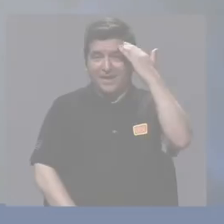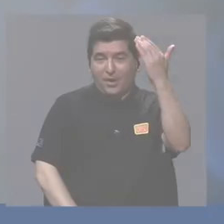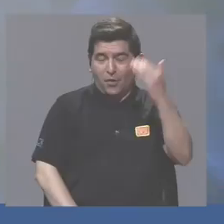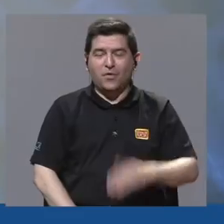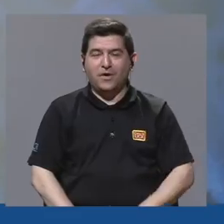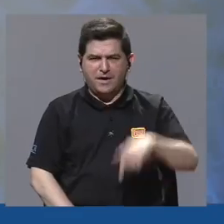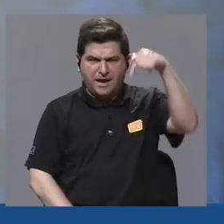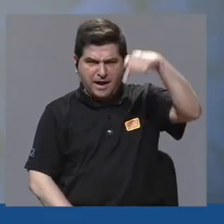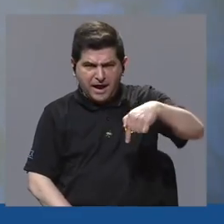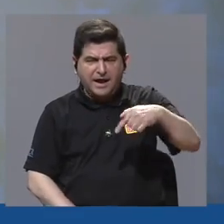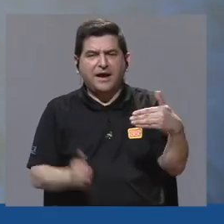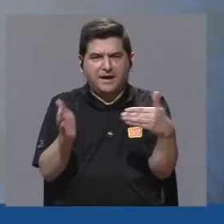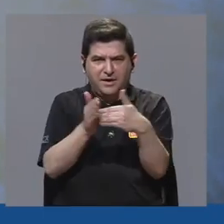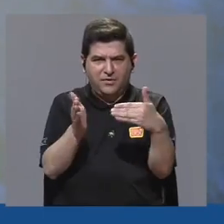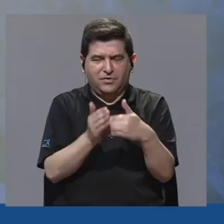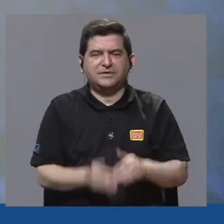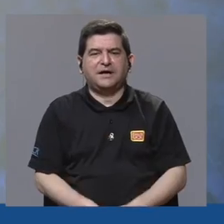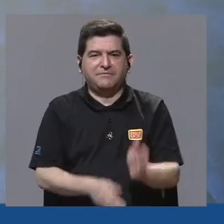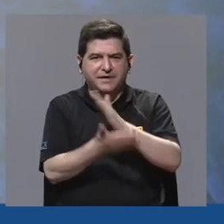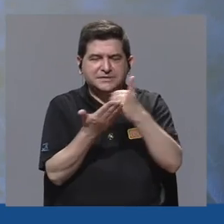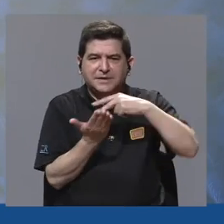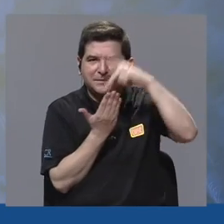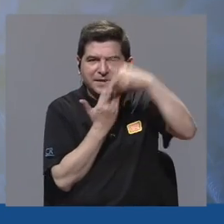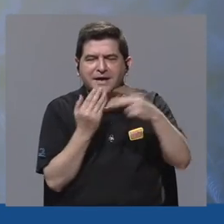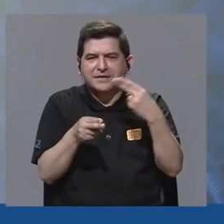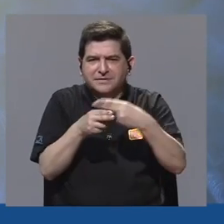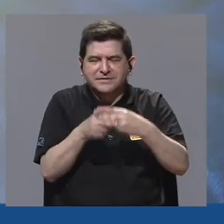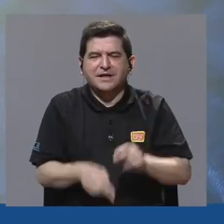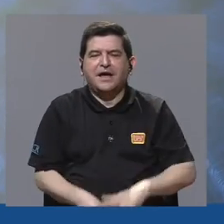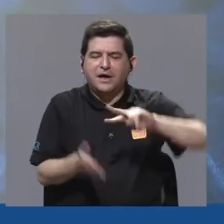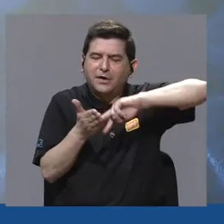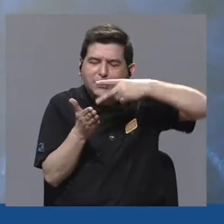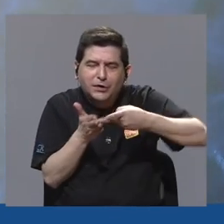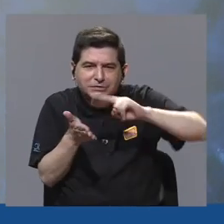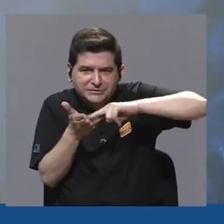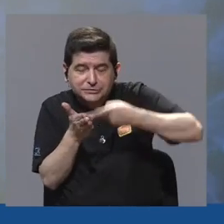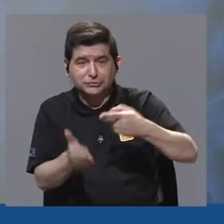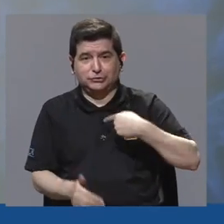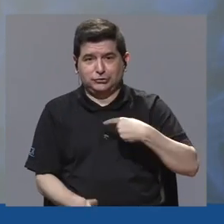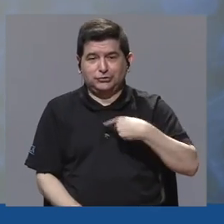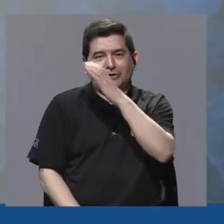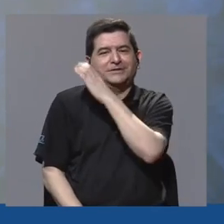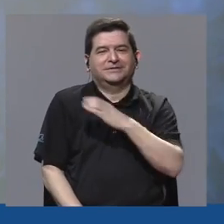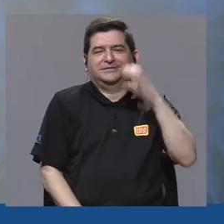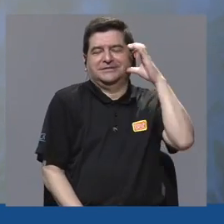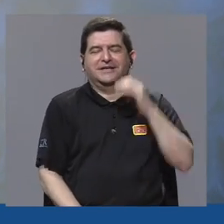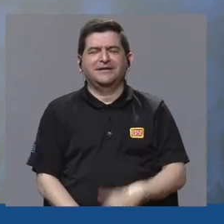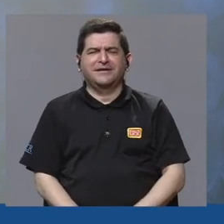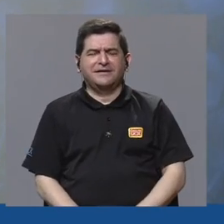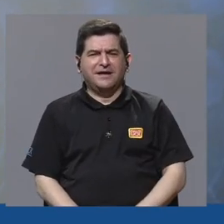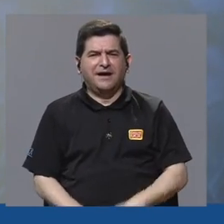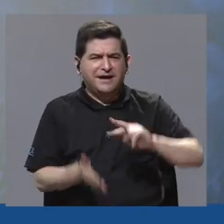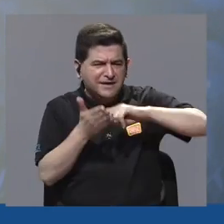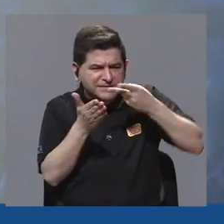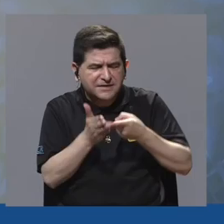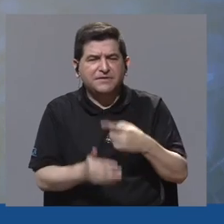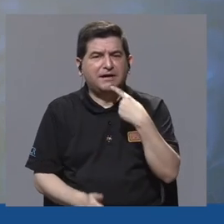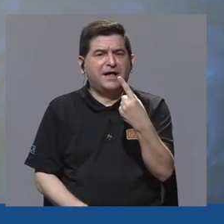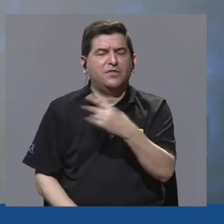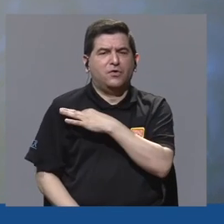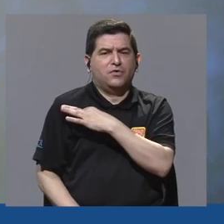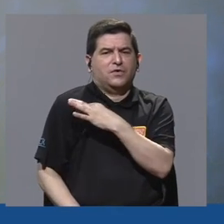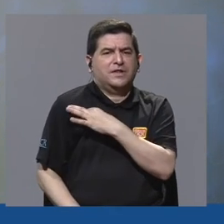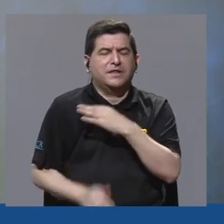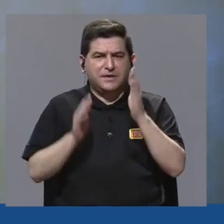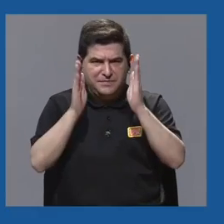Hola, nos encontramos de nuevo en este segmento que hemos llamado Conceptos. Soy Catalina Lau y voy a definir lo que dijo nuestro